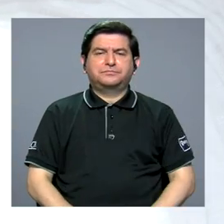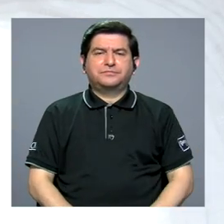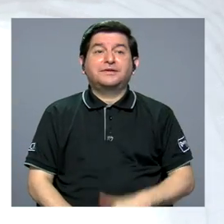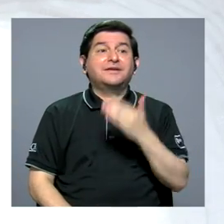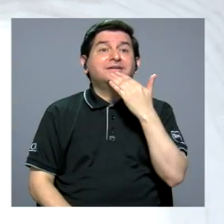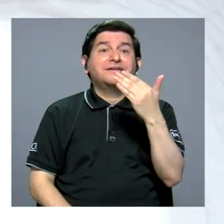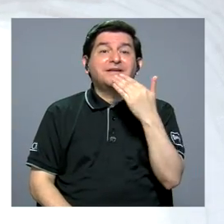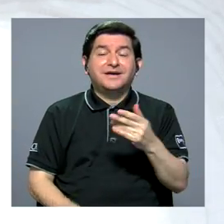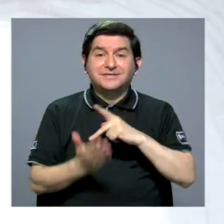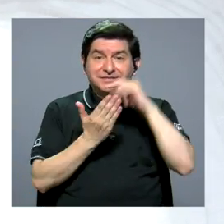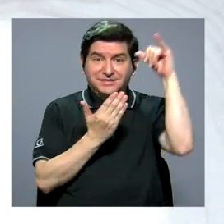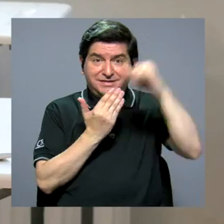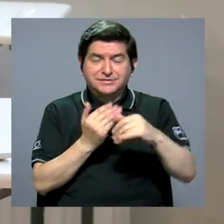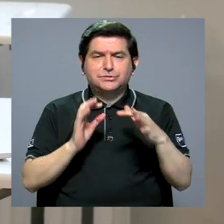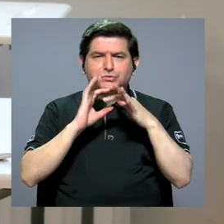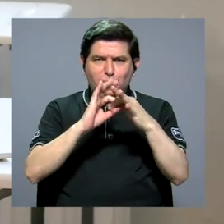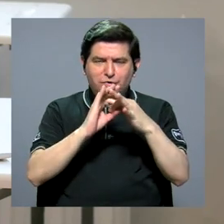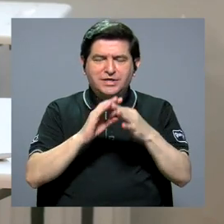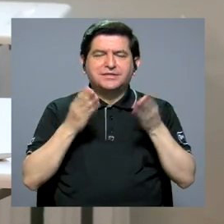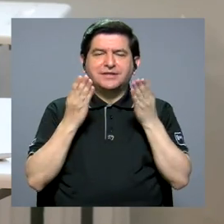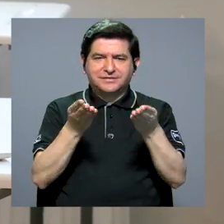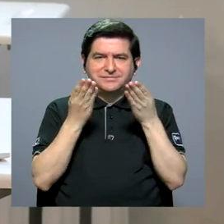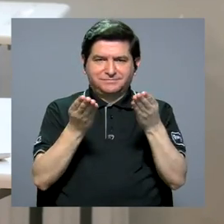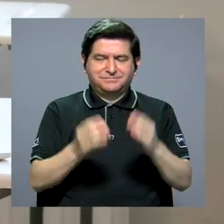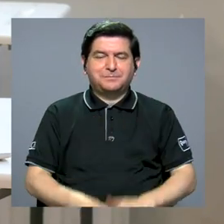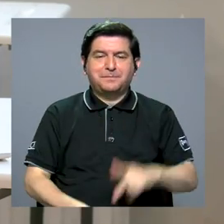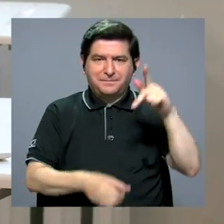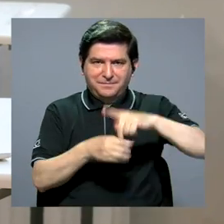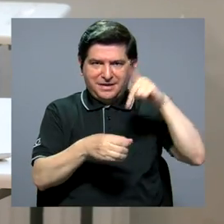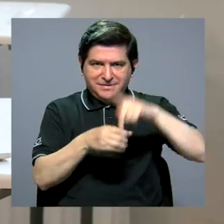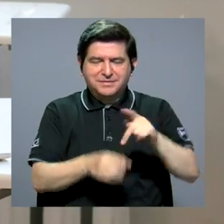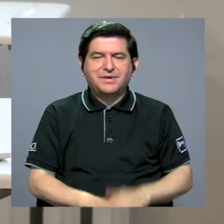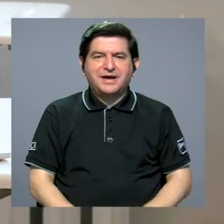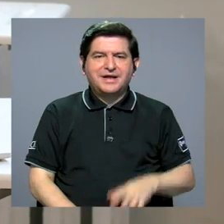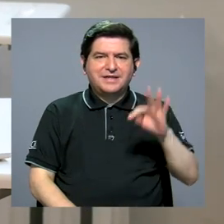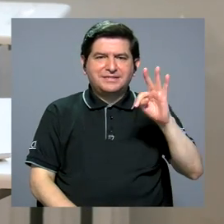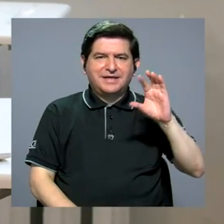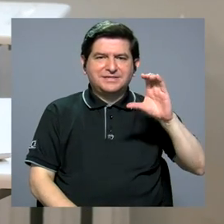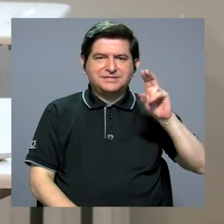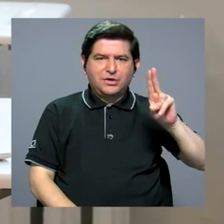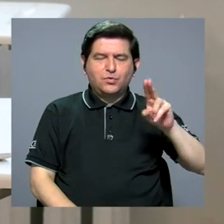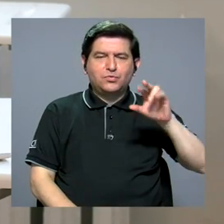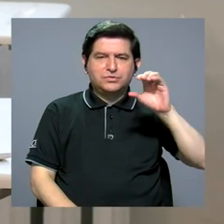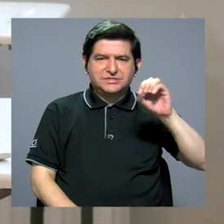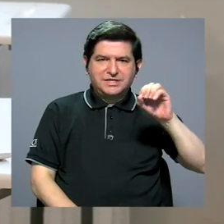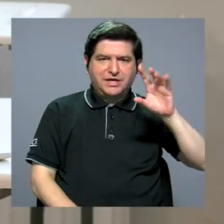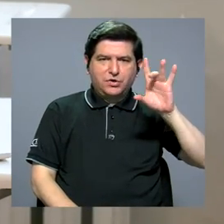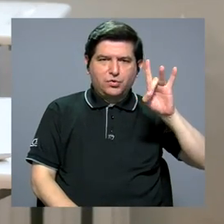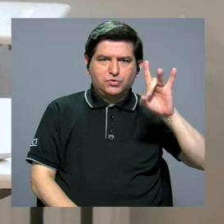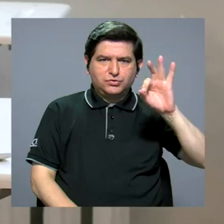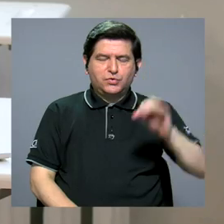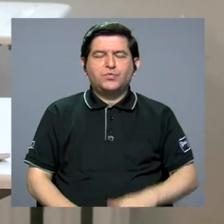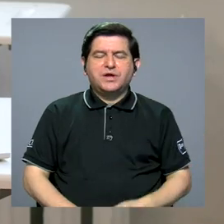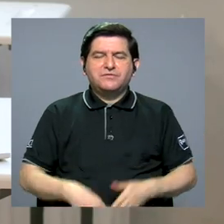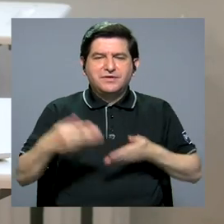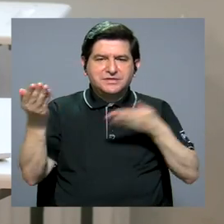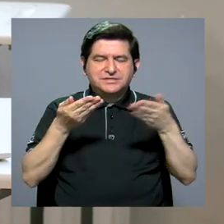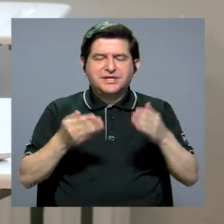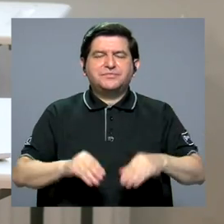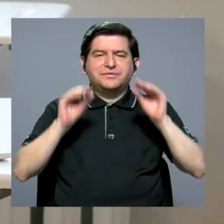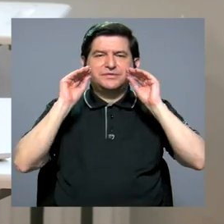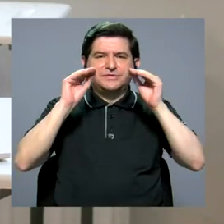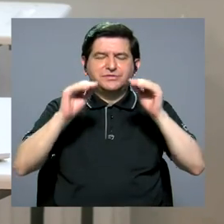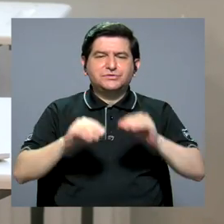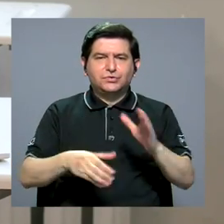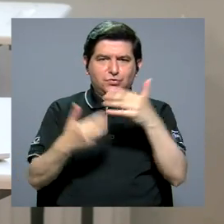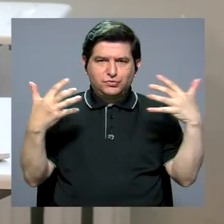Esto gracias al proyecto Juntas al Bachi, en el que participó el TCU 089 Servicios Educativos